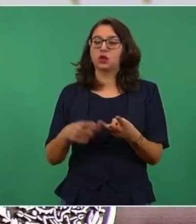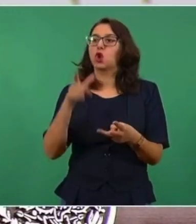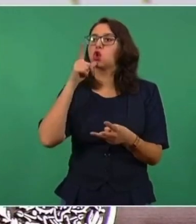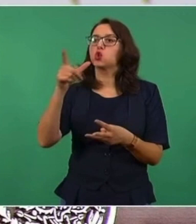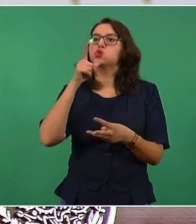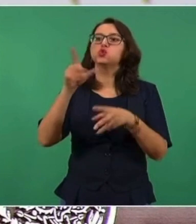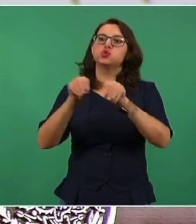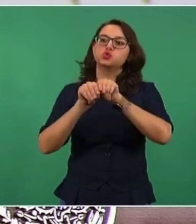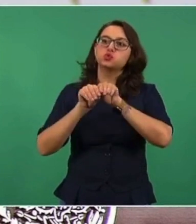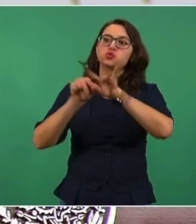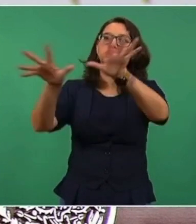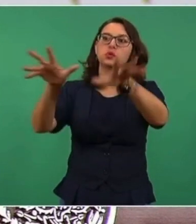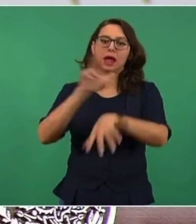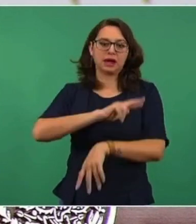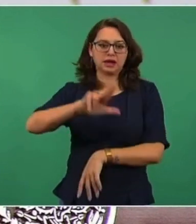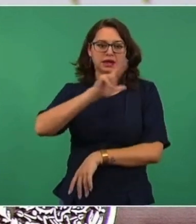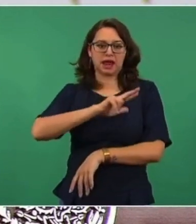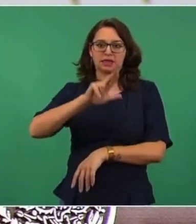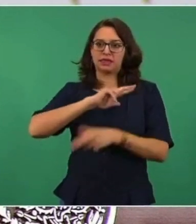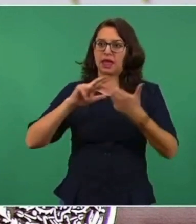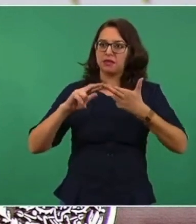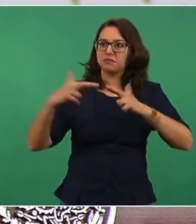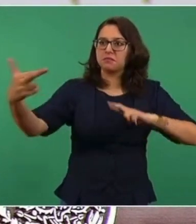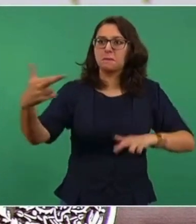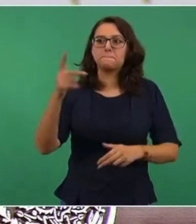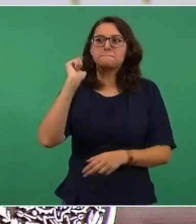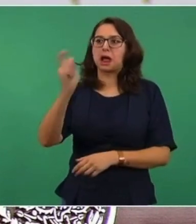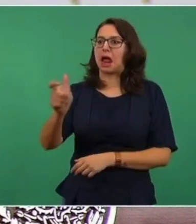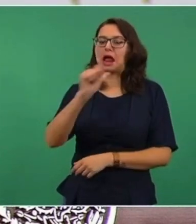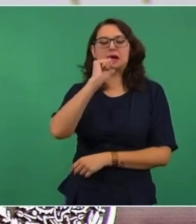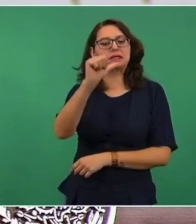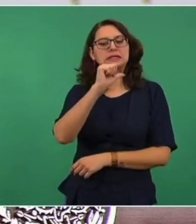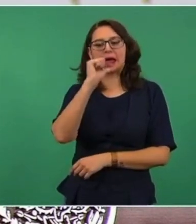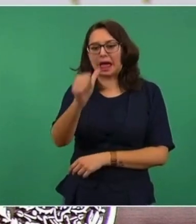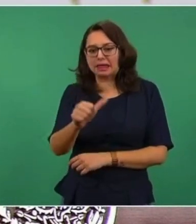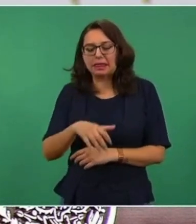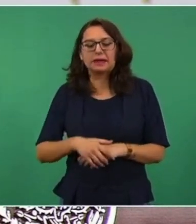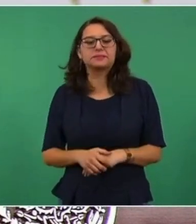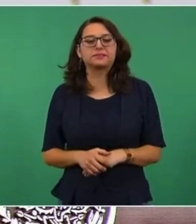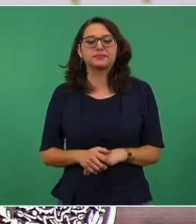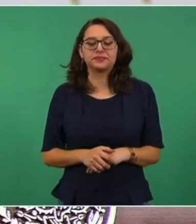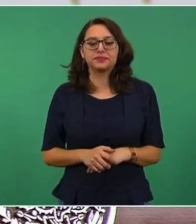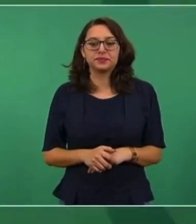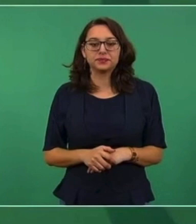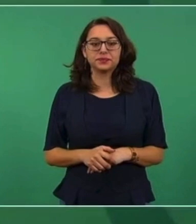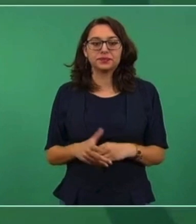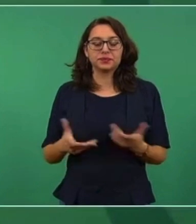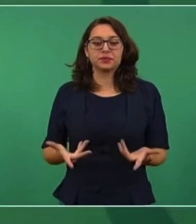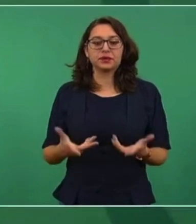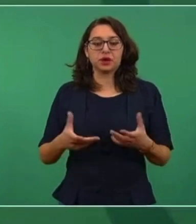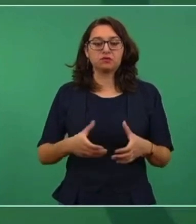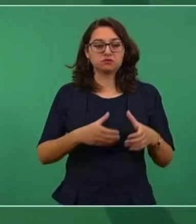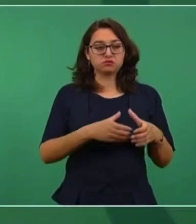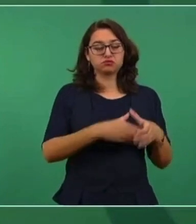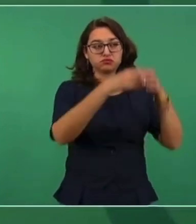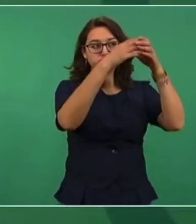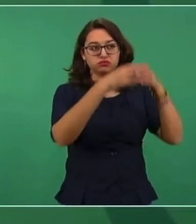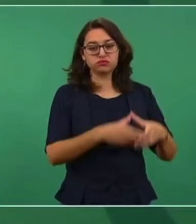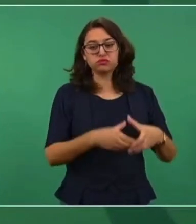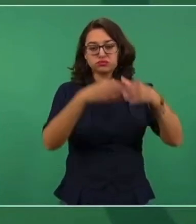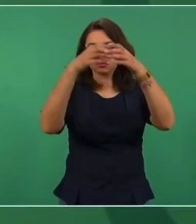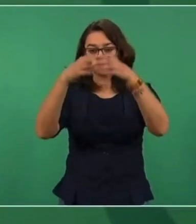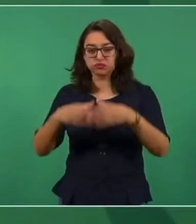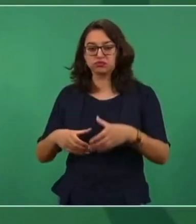le ponemos a cada ventilador, a cada torre,